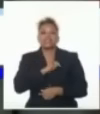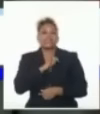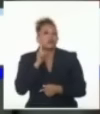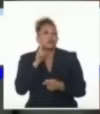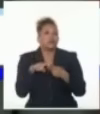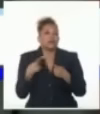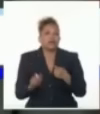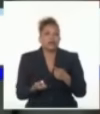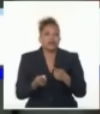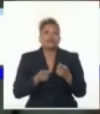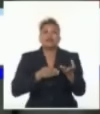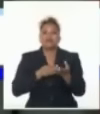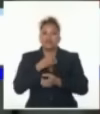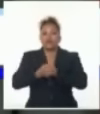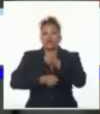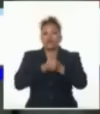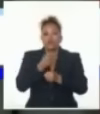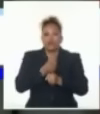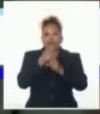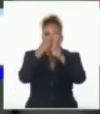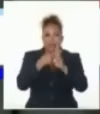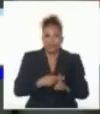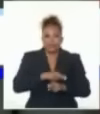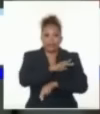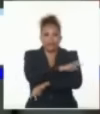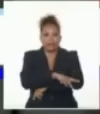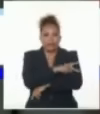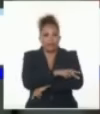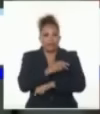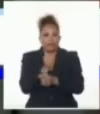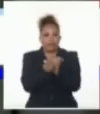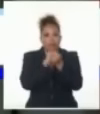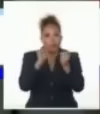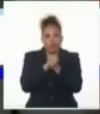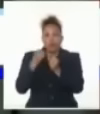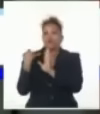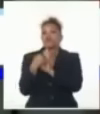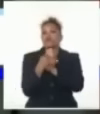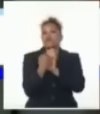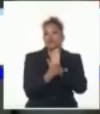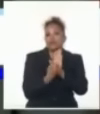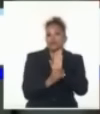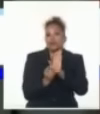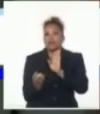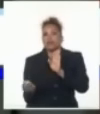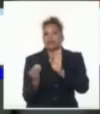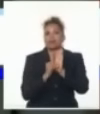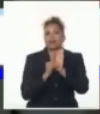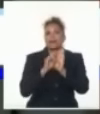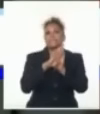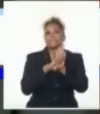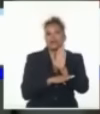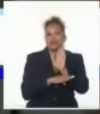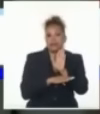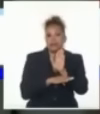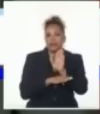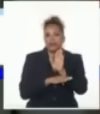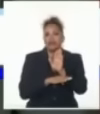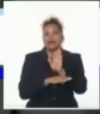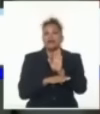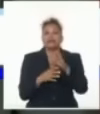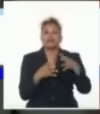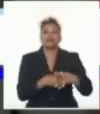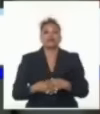la lista de países patrocinadores del terrorismo como una justificación para las medidas coercitivas unilaterales que de ellas